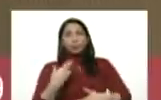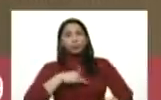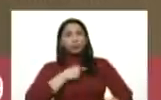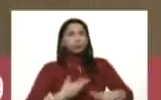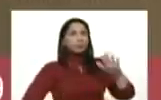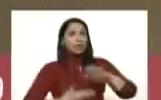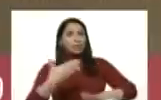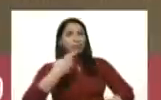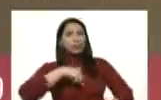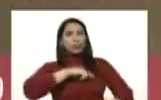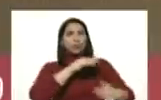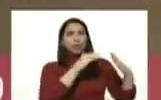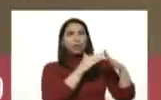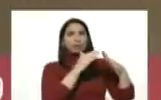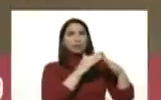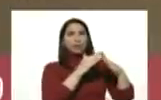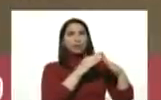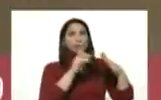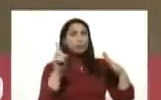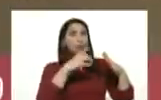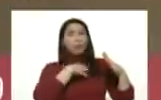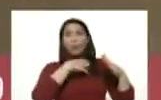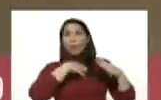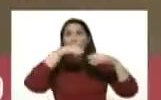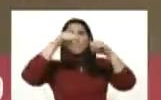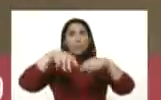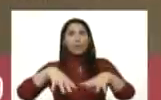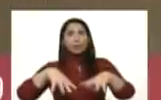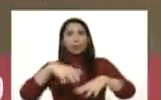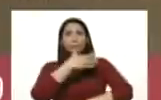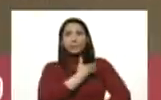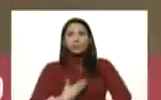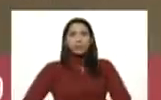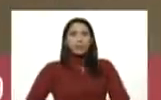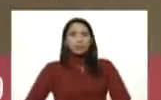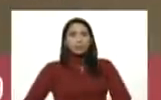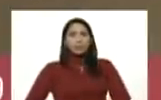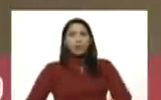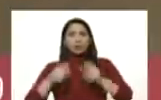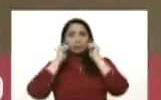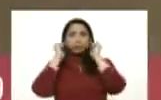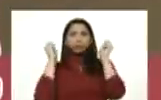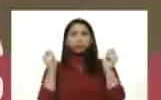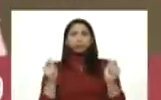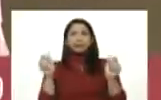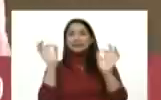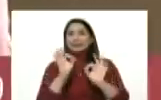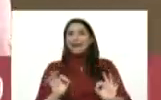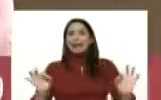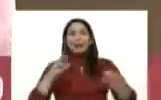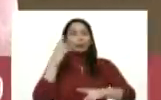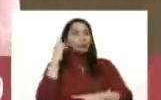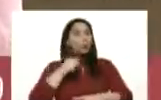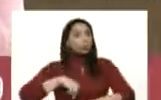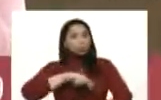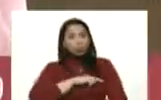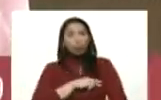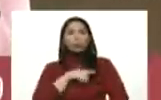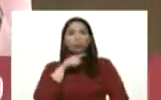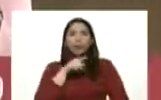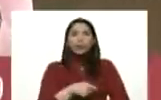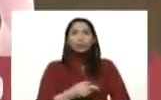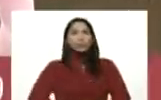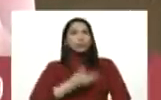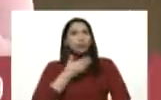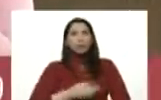de nuestro hogar. No podemos abandonar, Presidente, la mascarilla bajo ningún concepto, hemos dicho que marca diferencia,